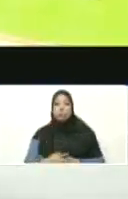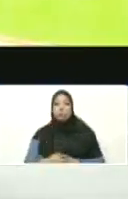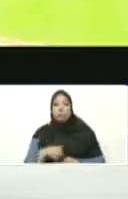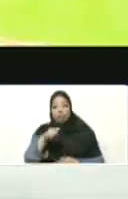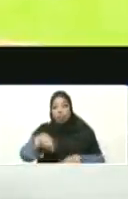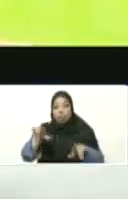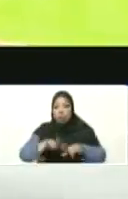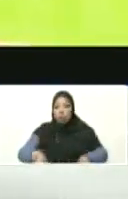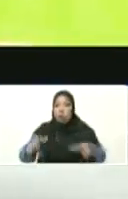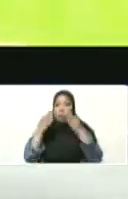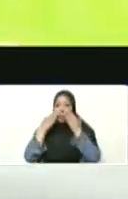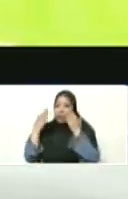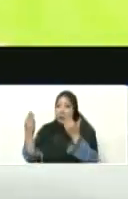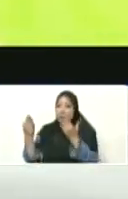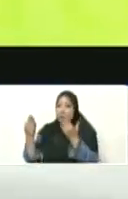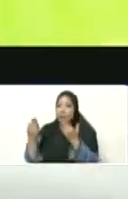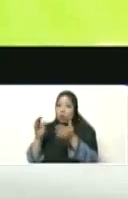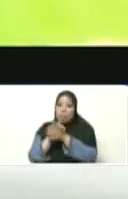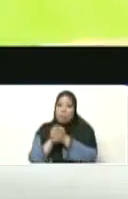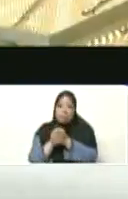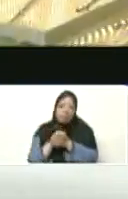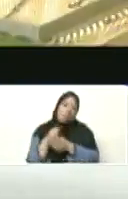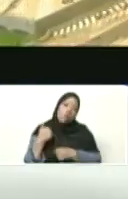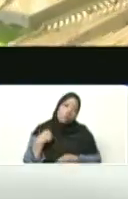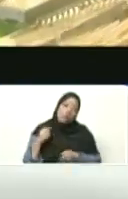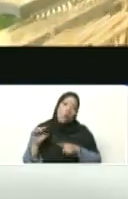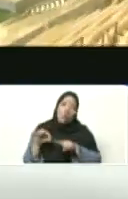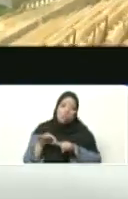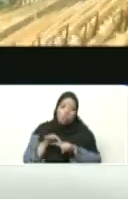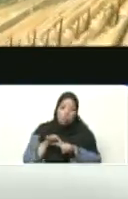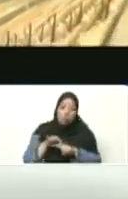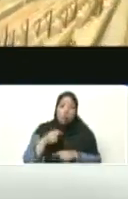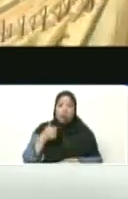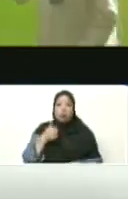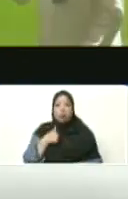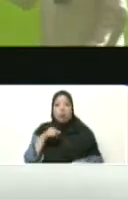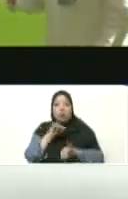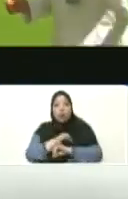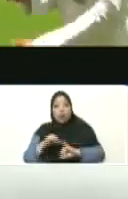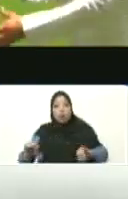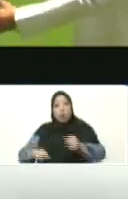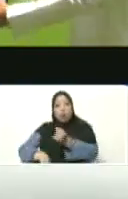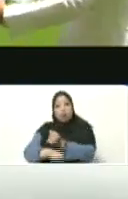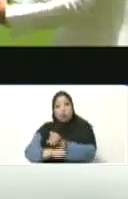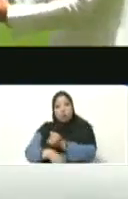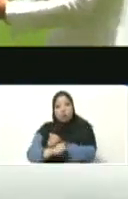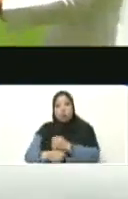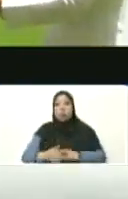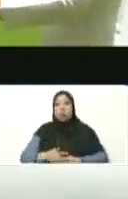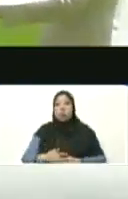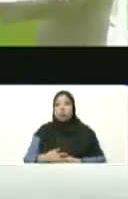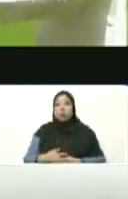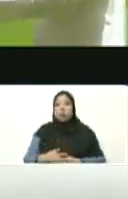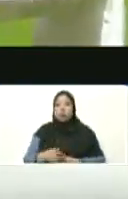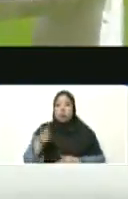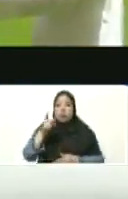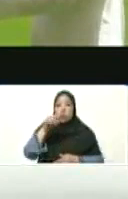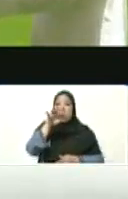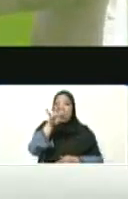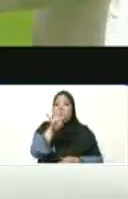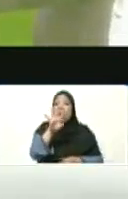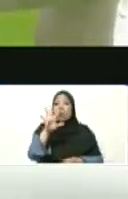el estadio, mira, llegando, con silita. Ese es el estadio en donde va a ser la final del Mundial de Fútbol. Ahí estaba haciendo